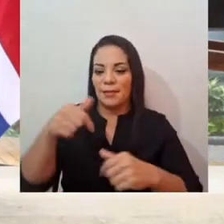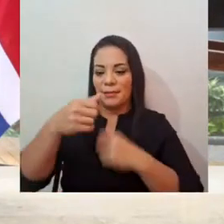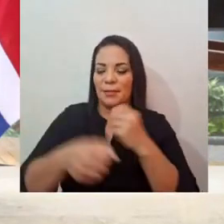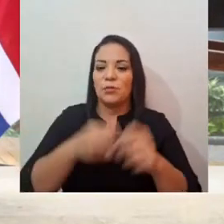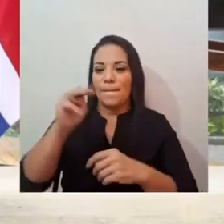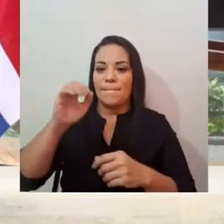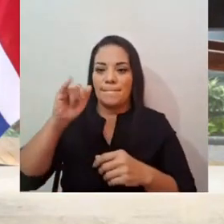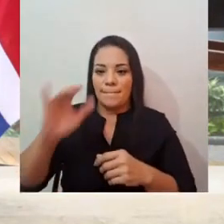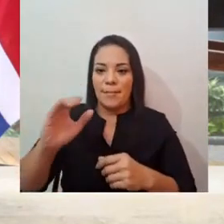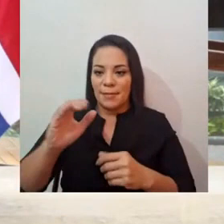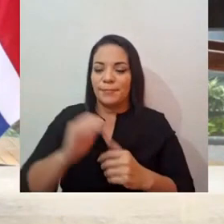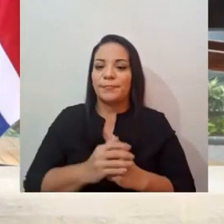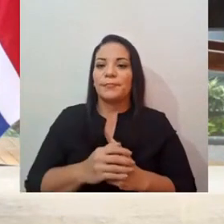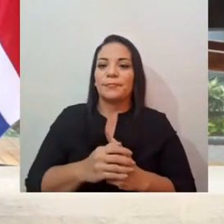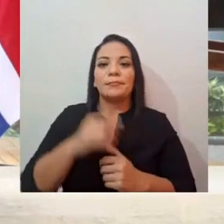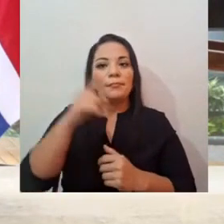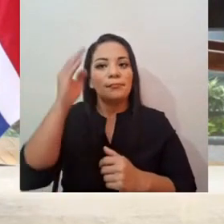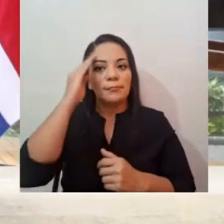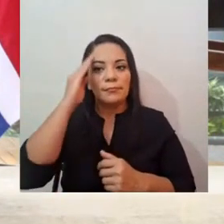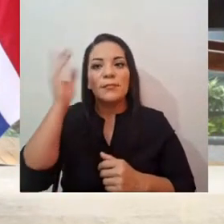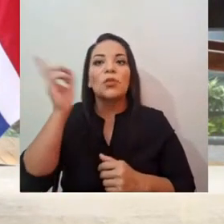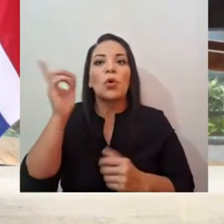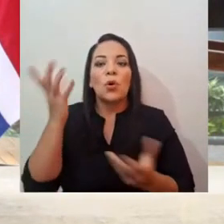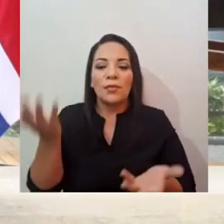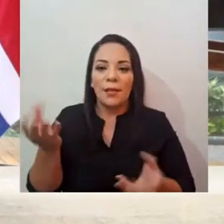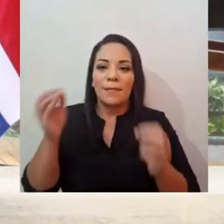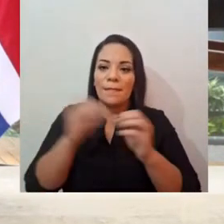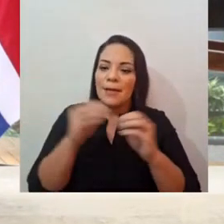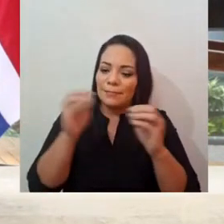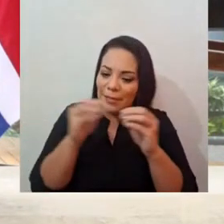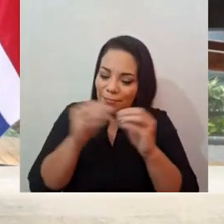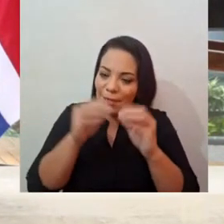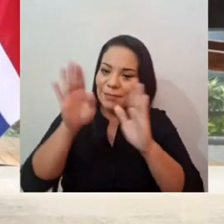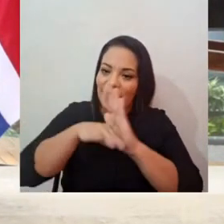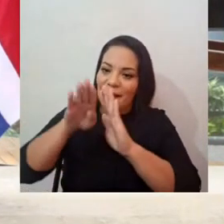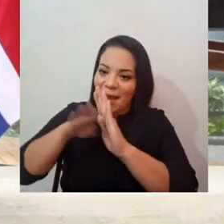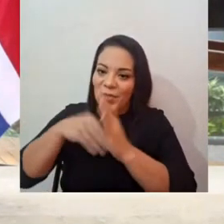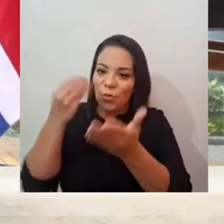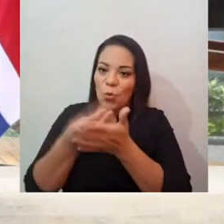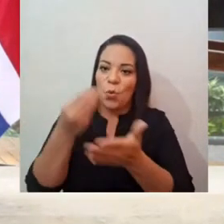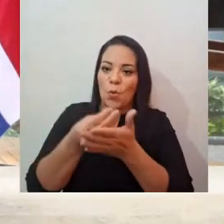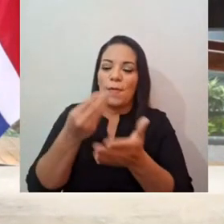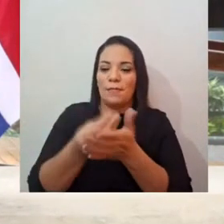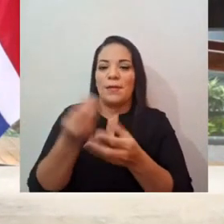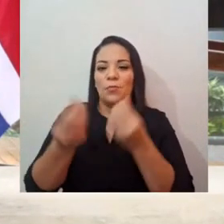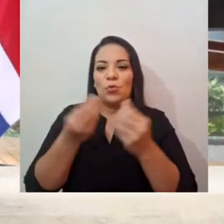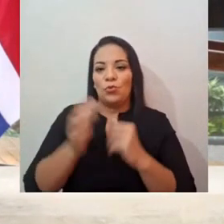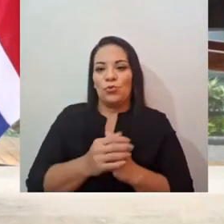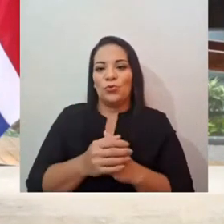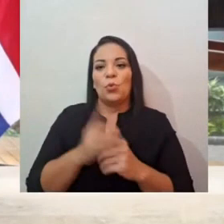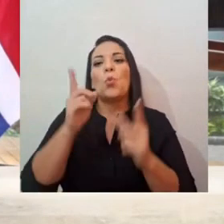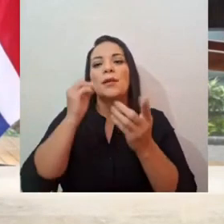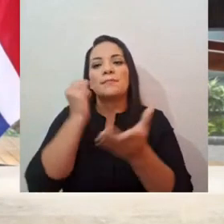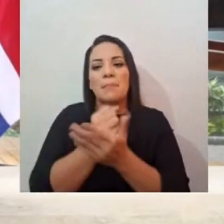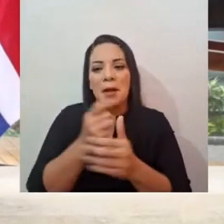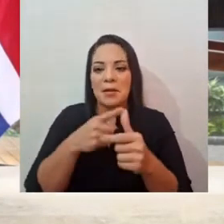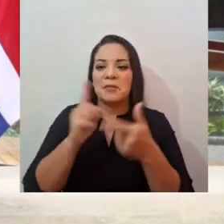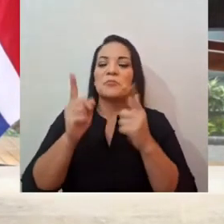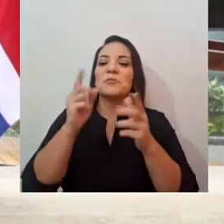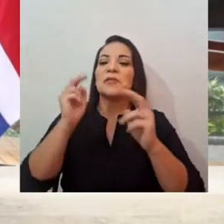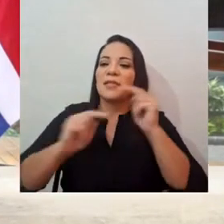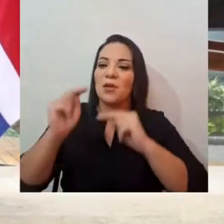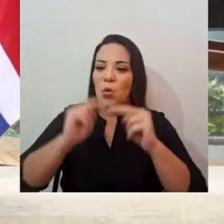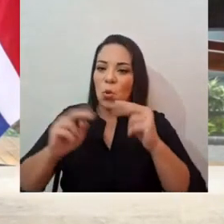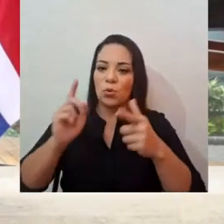MEIC, para que sepan dónde incluso es más, más, más, más barato comprar, qué marcas, qué comercios, mediante el